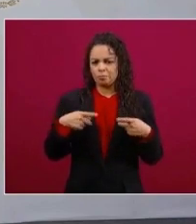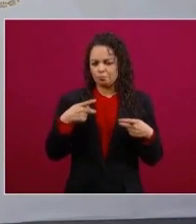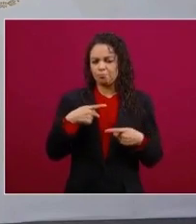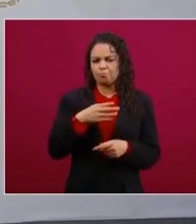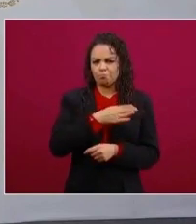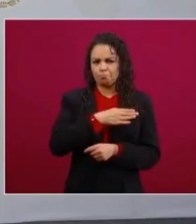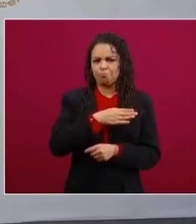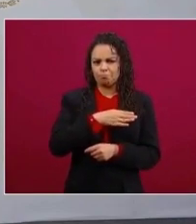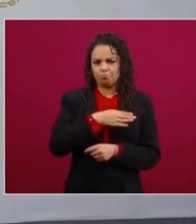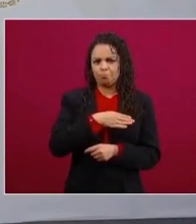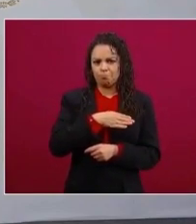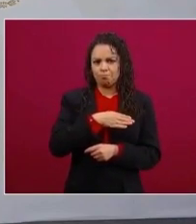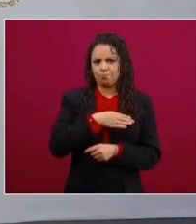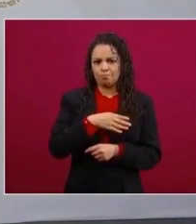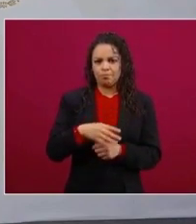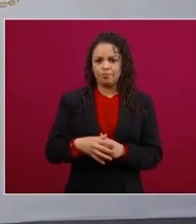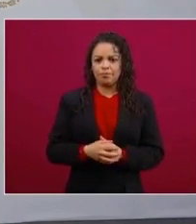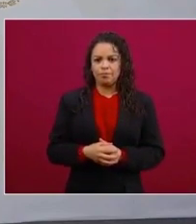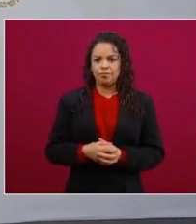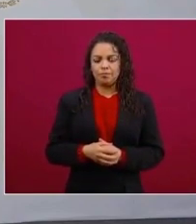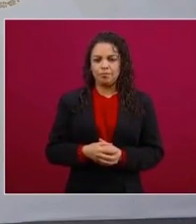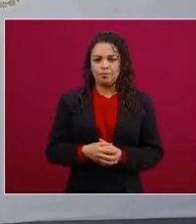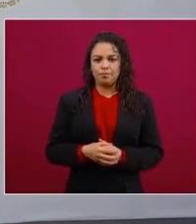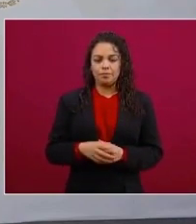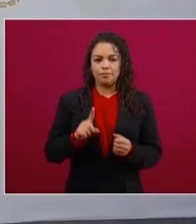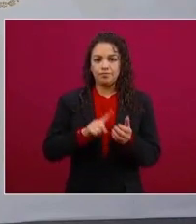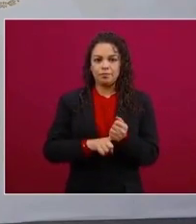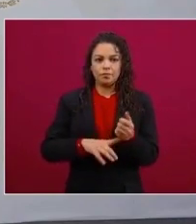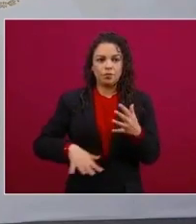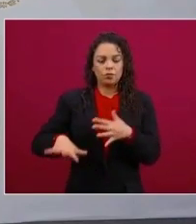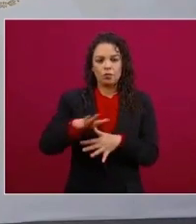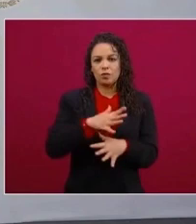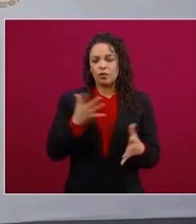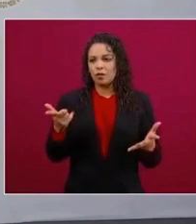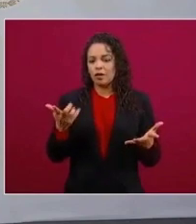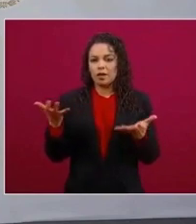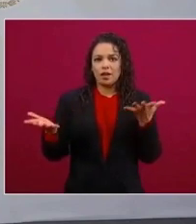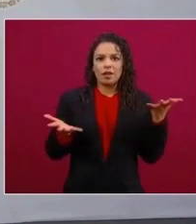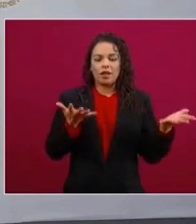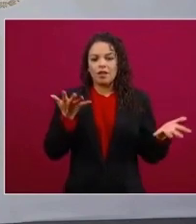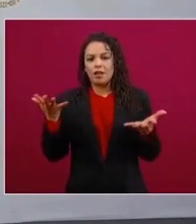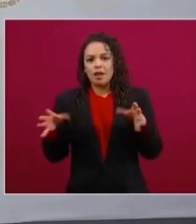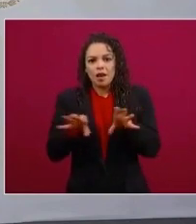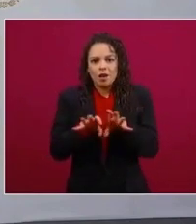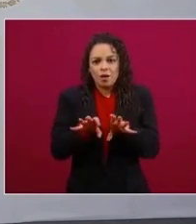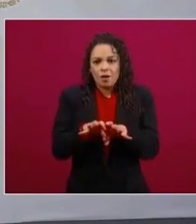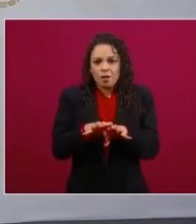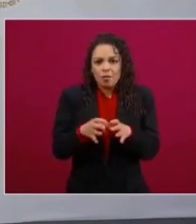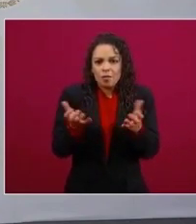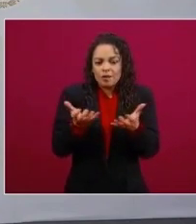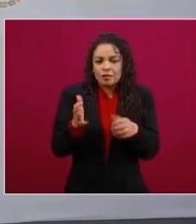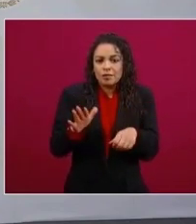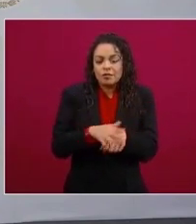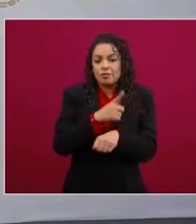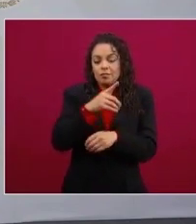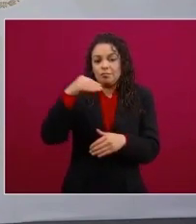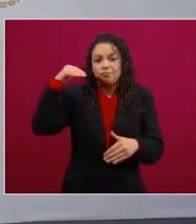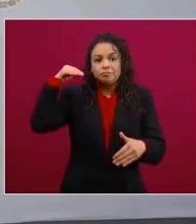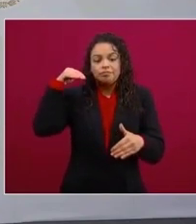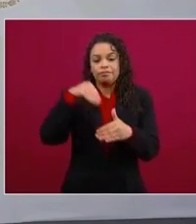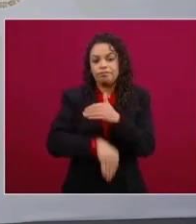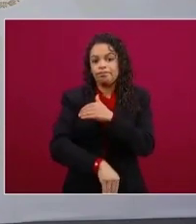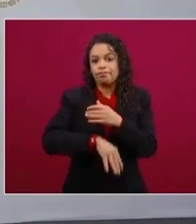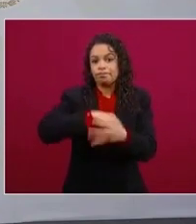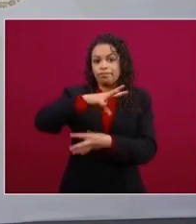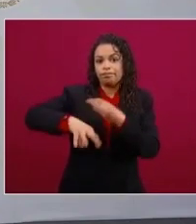corrupta y por lo tanto la tengo que hacer un lado. Lo está haciendo con el periodismo ahora. Por ejemplo, a mí me parece muy preocupante que